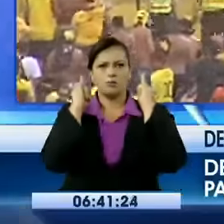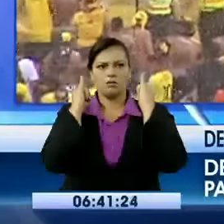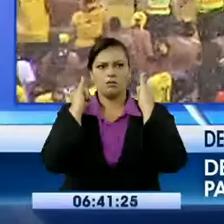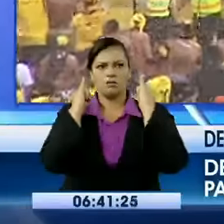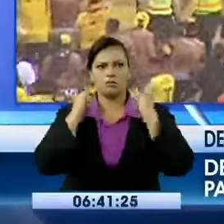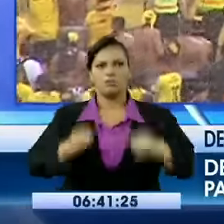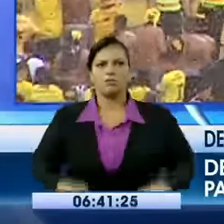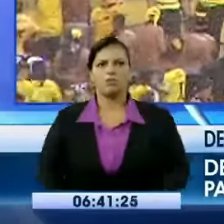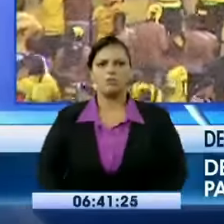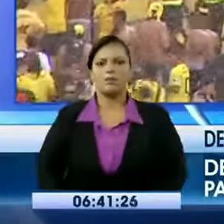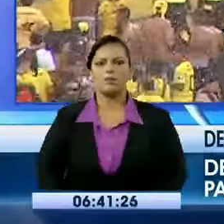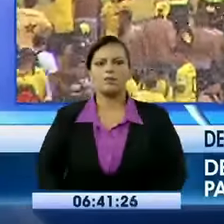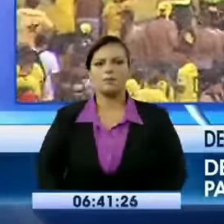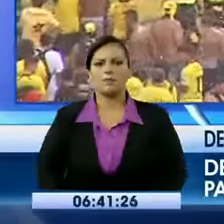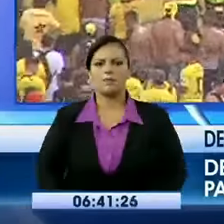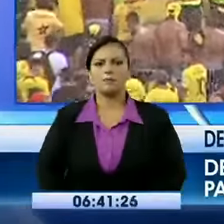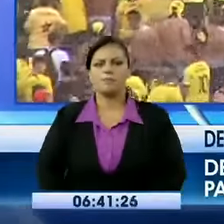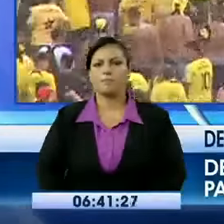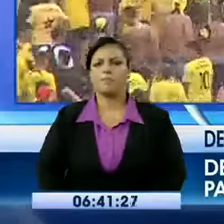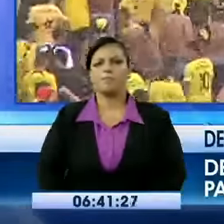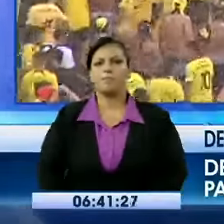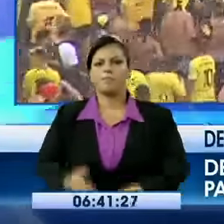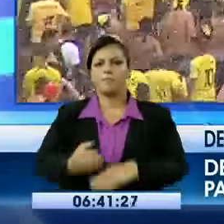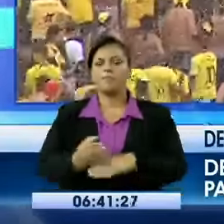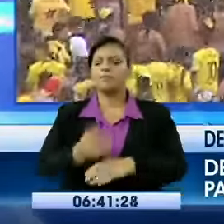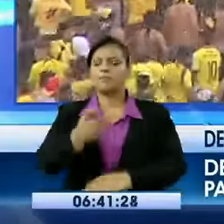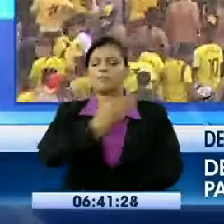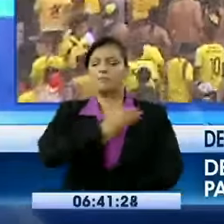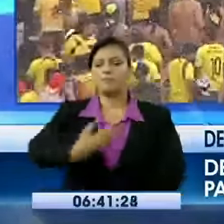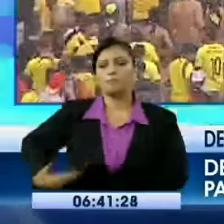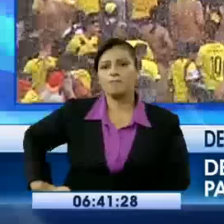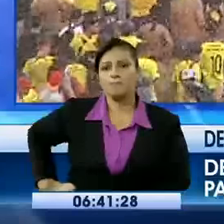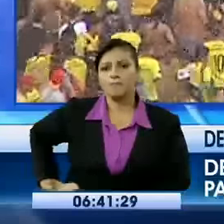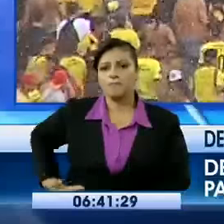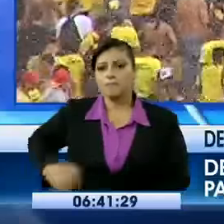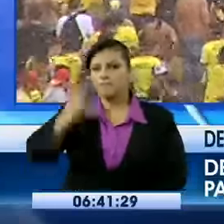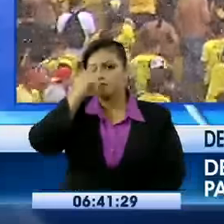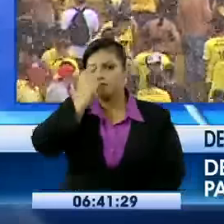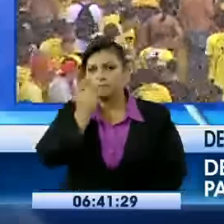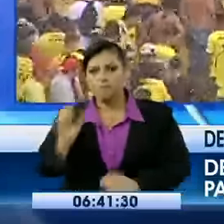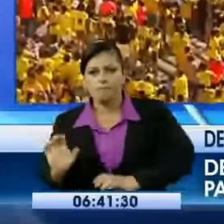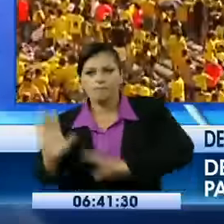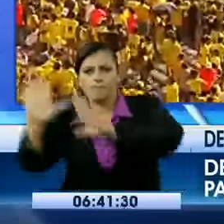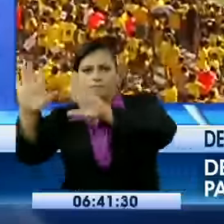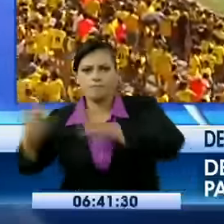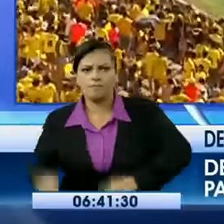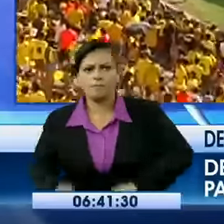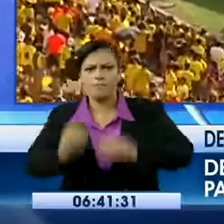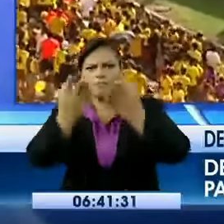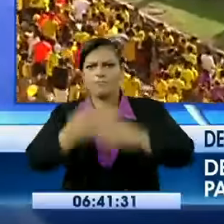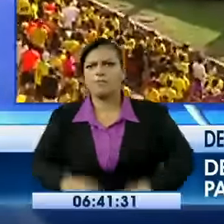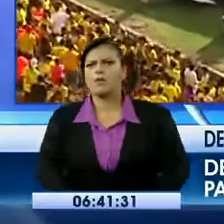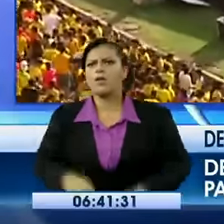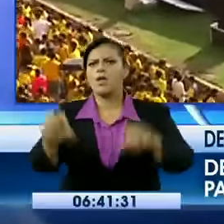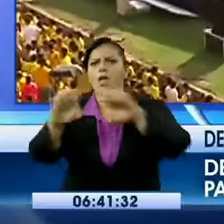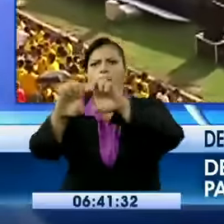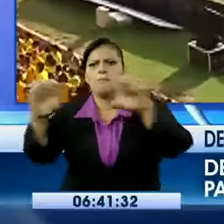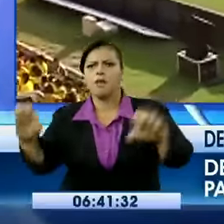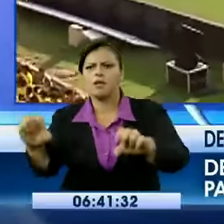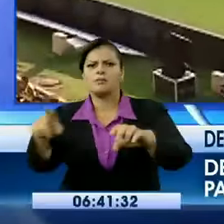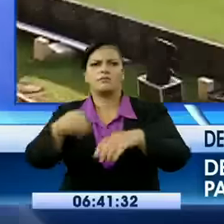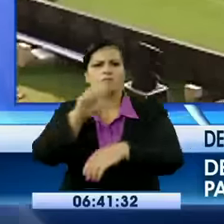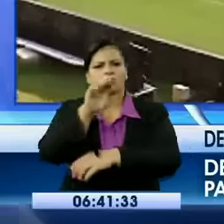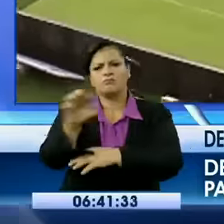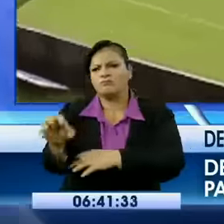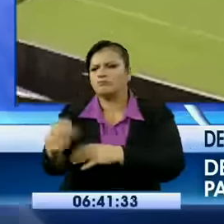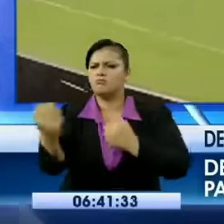No damos ni camisetas. Y ahora, justamente, lo que dice José Francisco, yo estoy totalmente de acuerdo como barcelonista y como ciudadano y